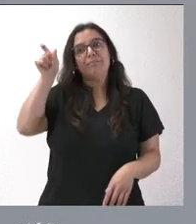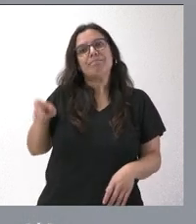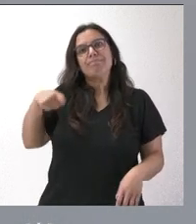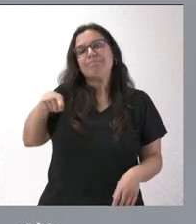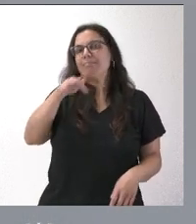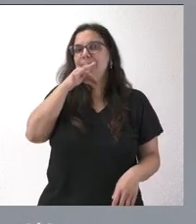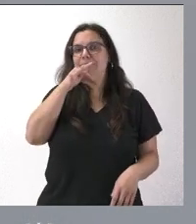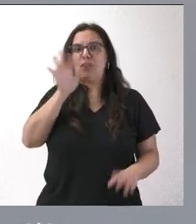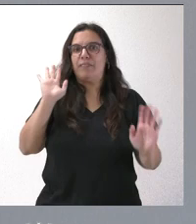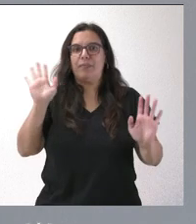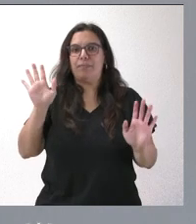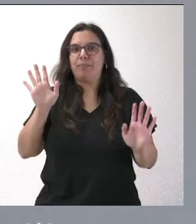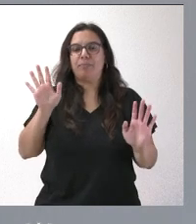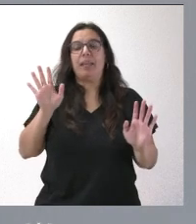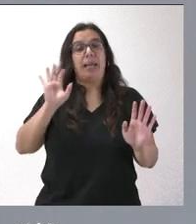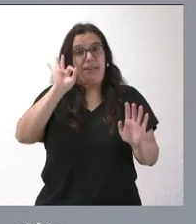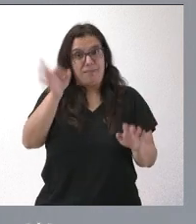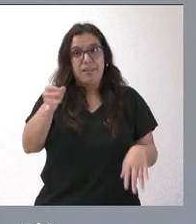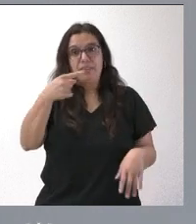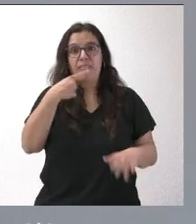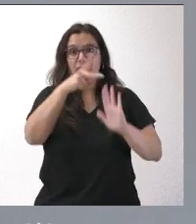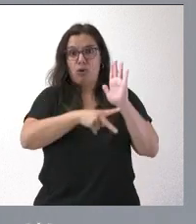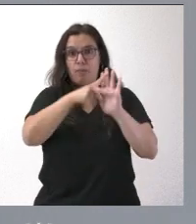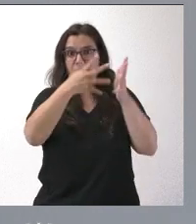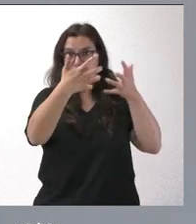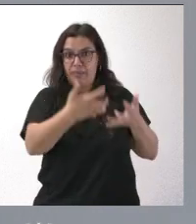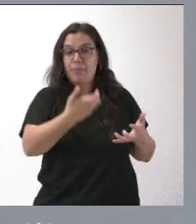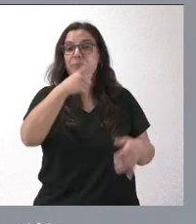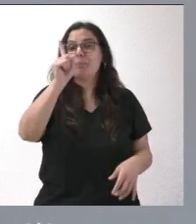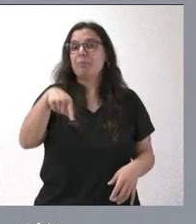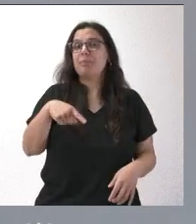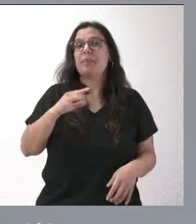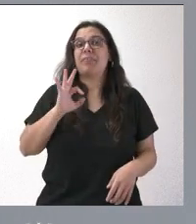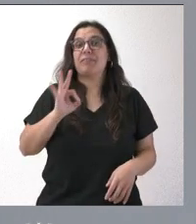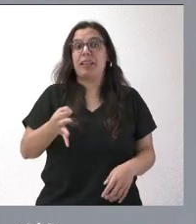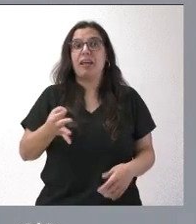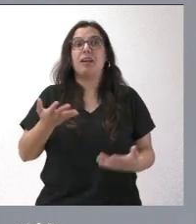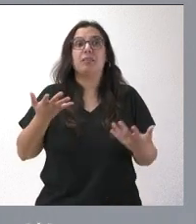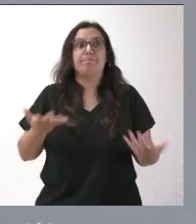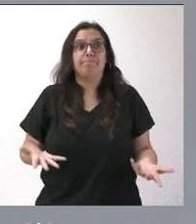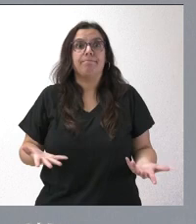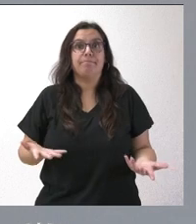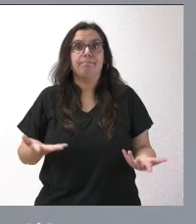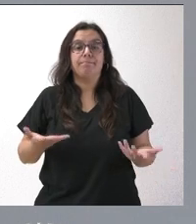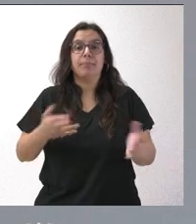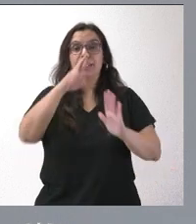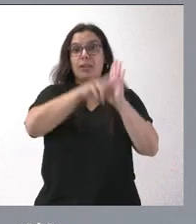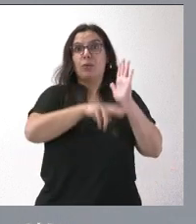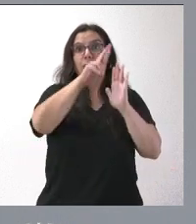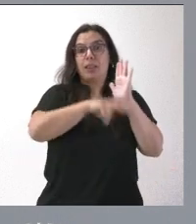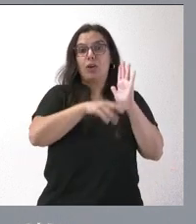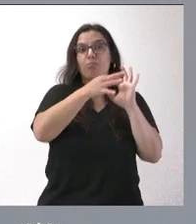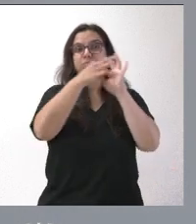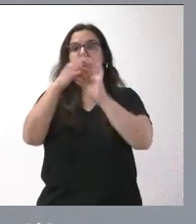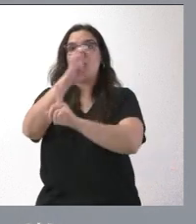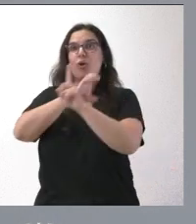Es verdad lo que usted dice. También es verdad que esa regulación hay que poner en el contexto